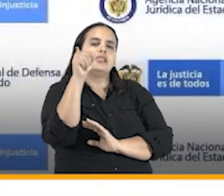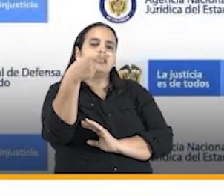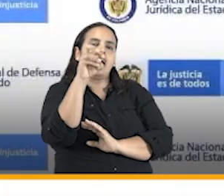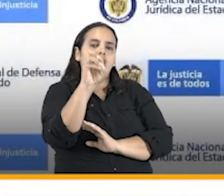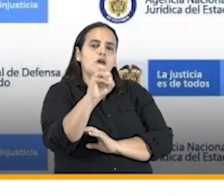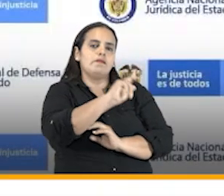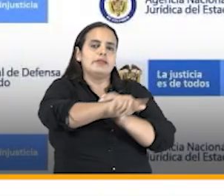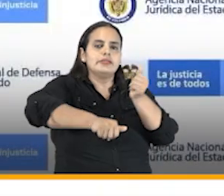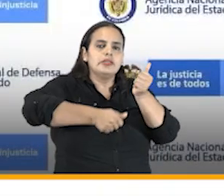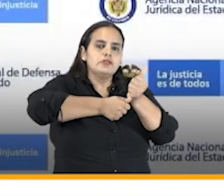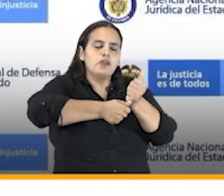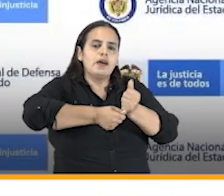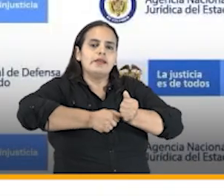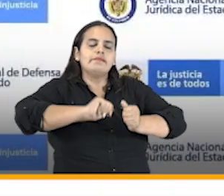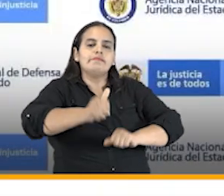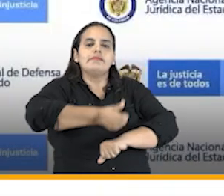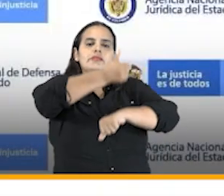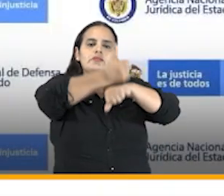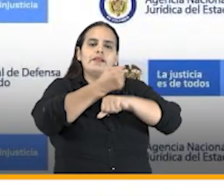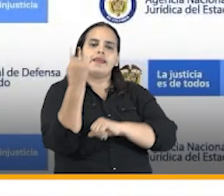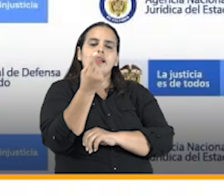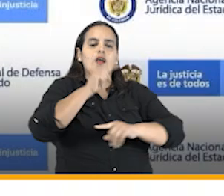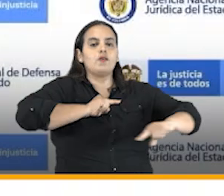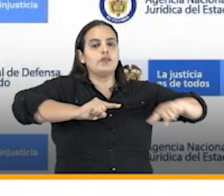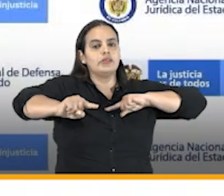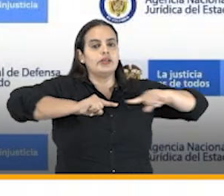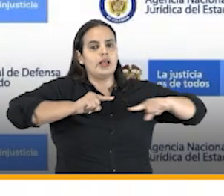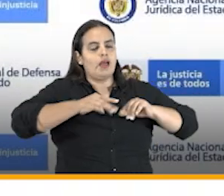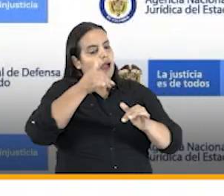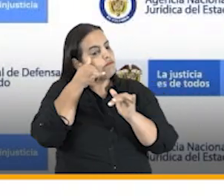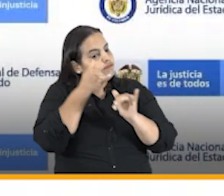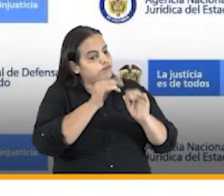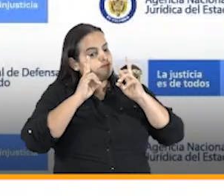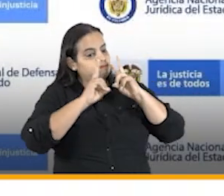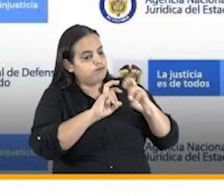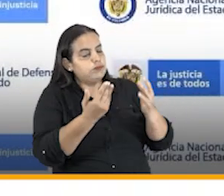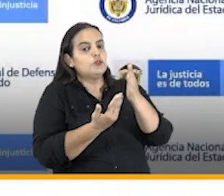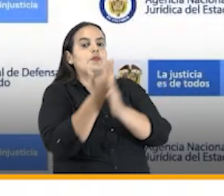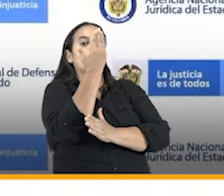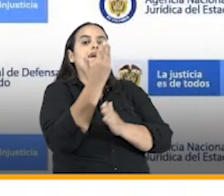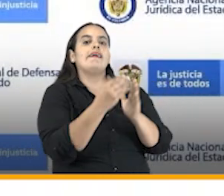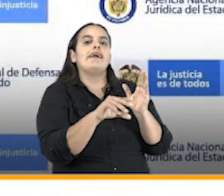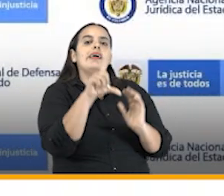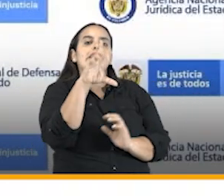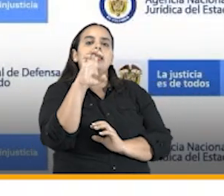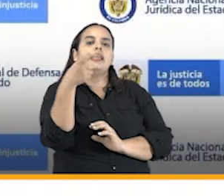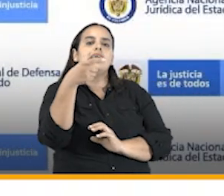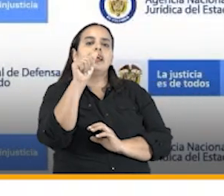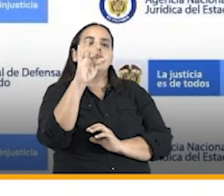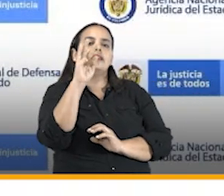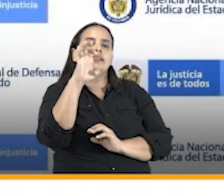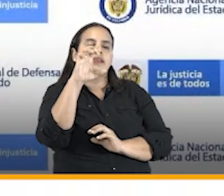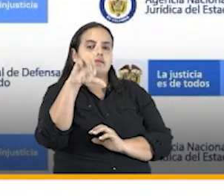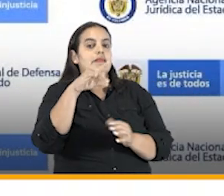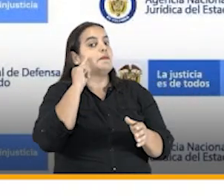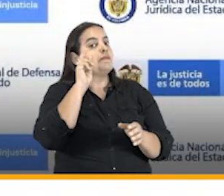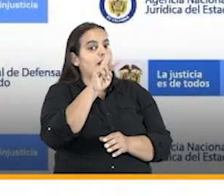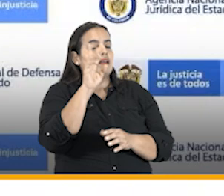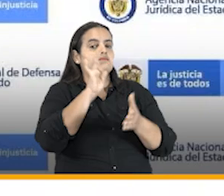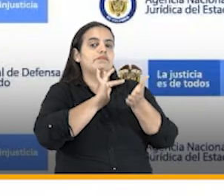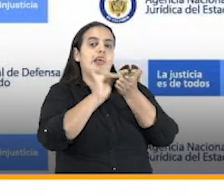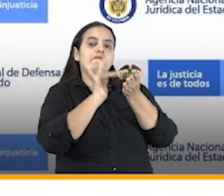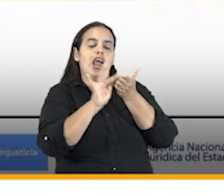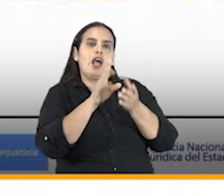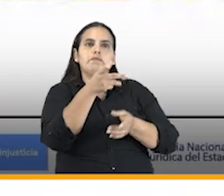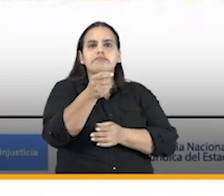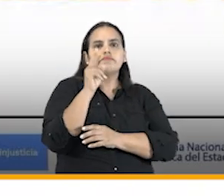de la dirección general y coordinador del laboratorio de innovación y legal tech quien hablará de los tableros de control de la agencia para la